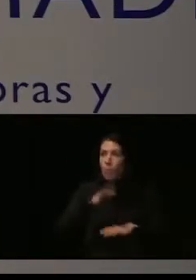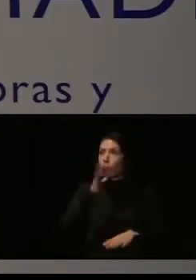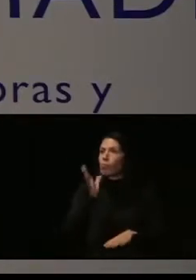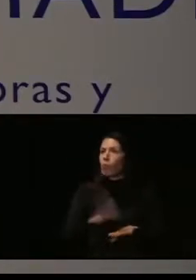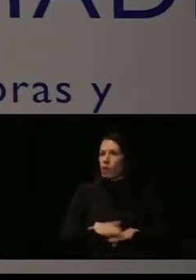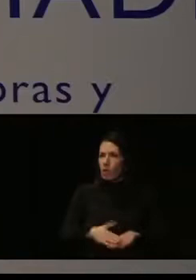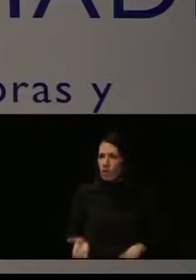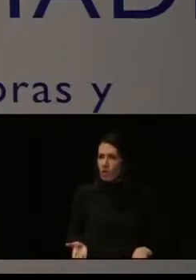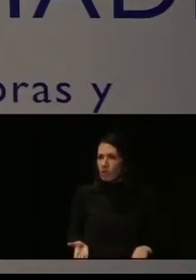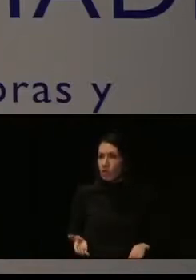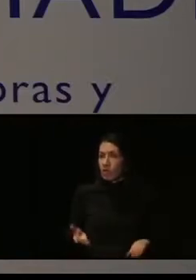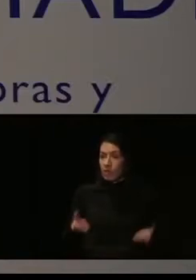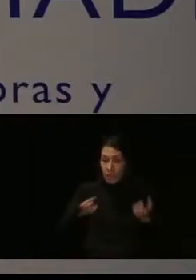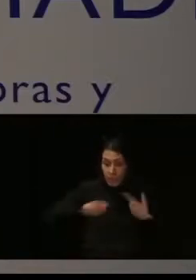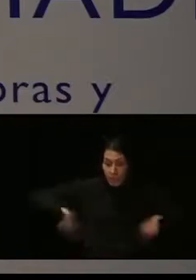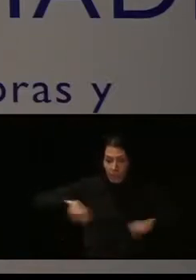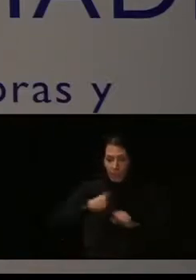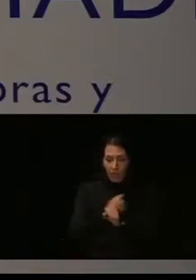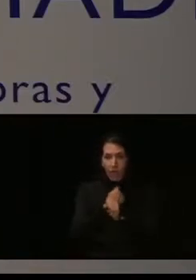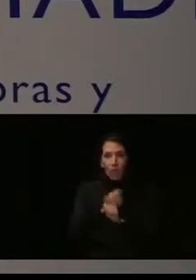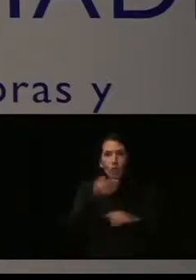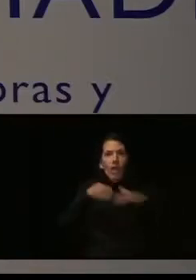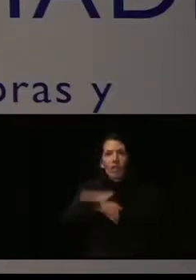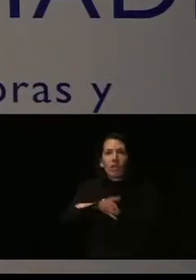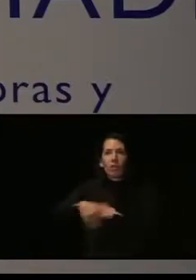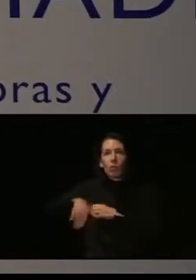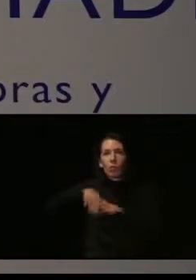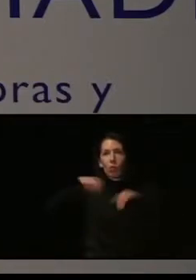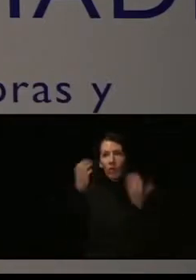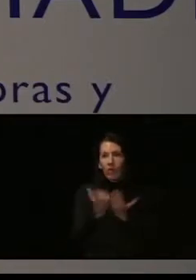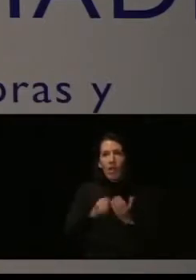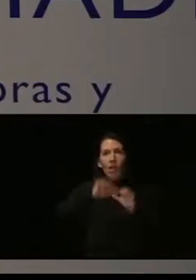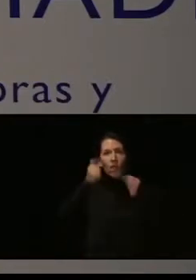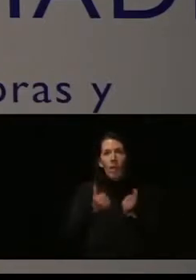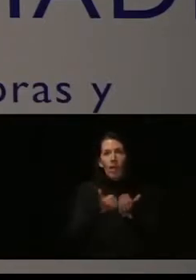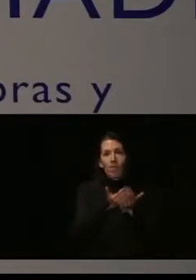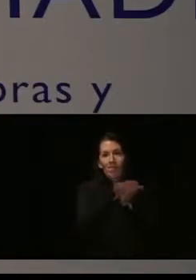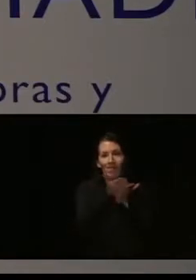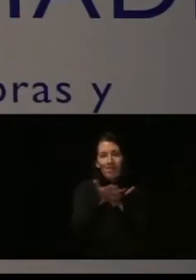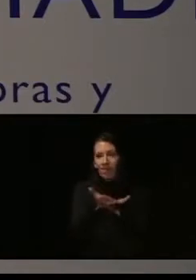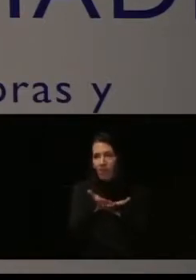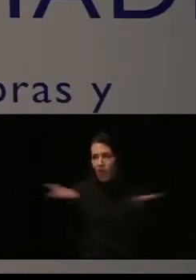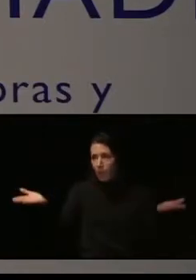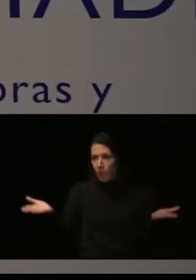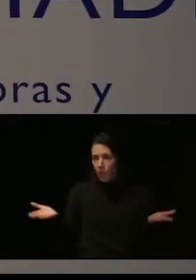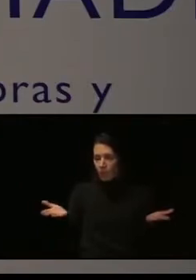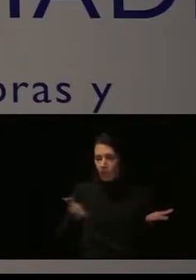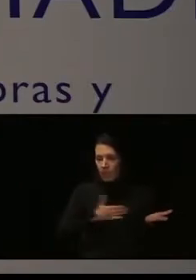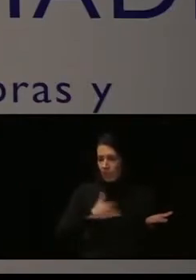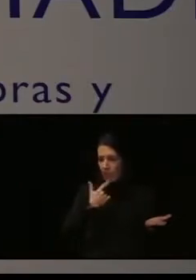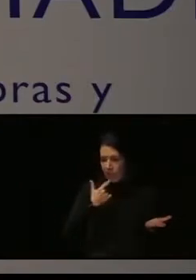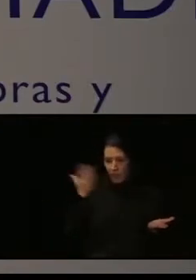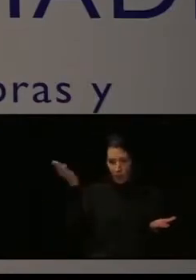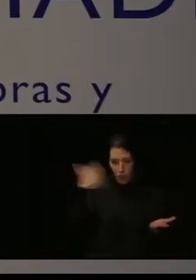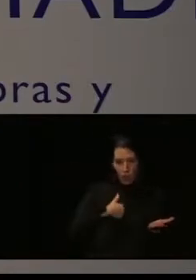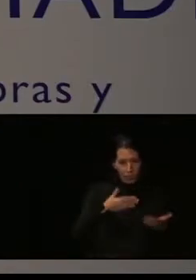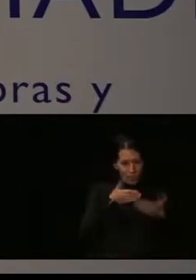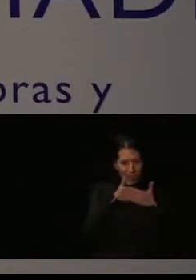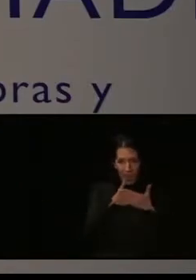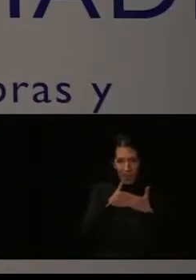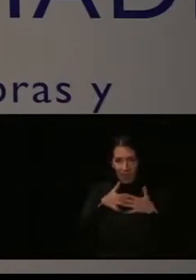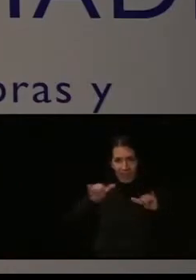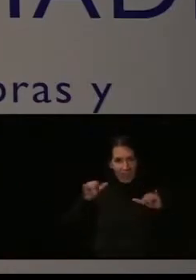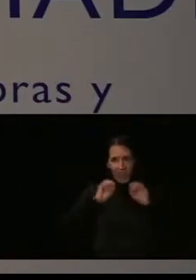Porque nosotras trabajamos la accesibilidad universal de la manera más amplia posible, es decir, como ausencia de toda barrera para el acceso a nuestros